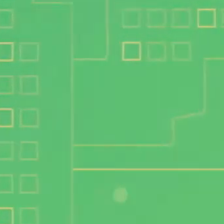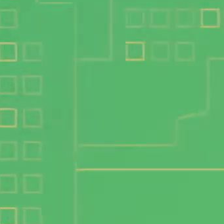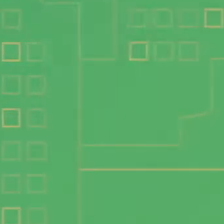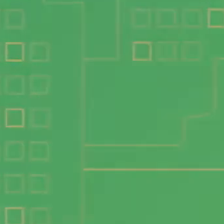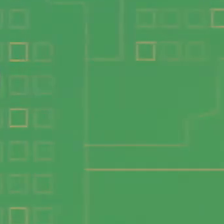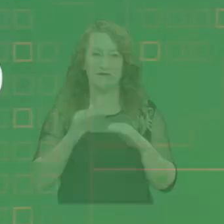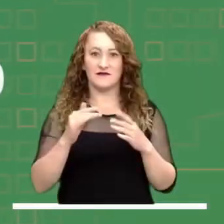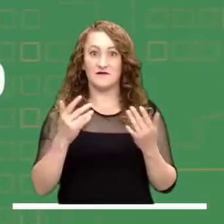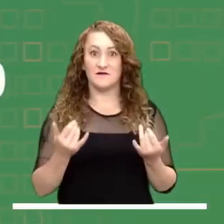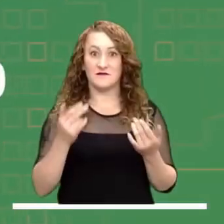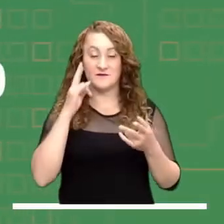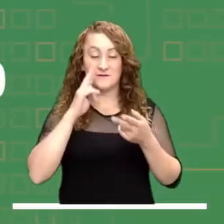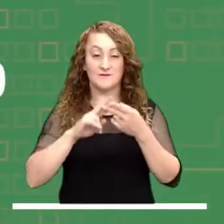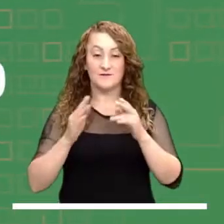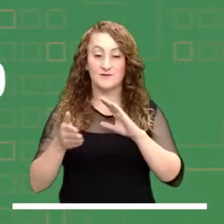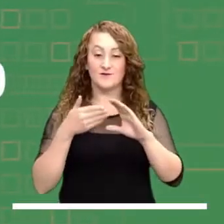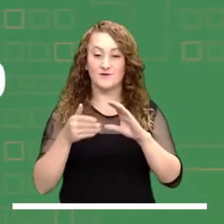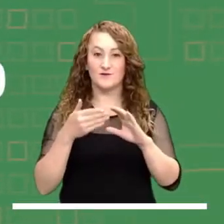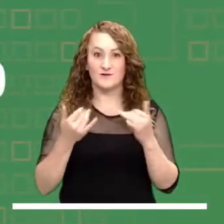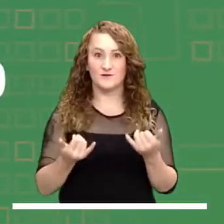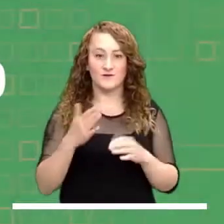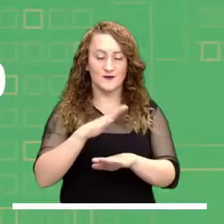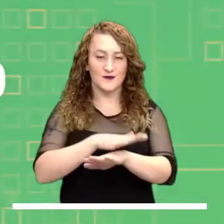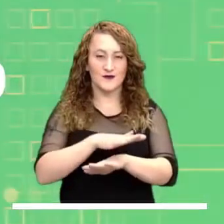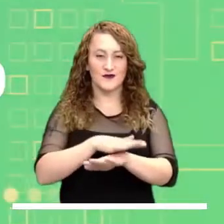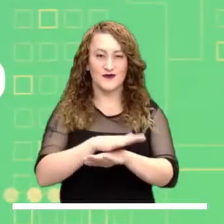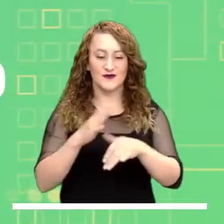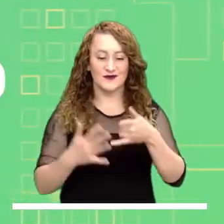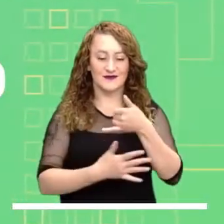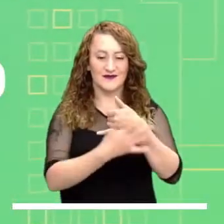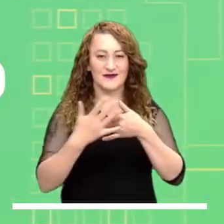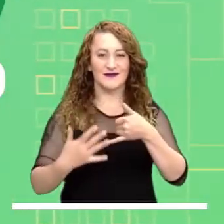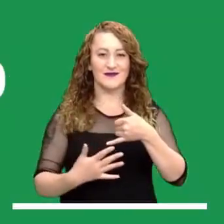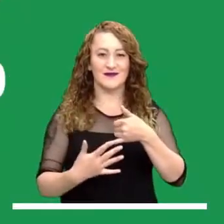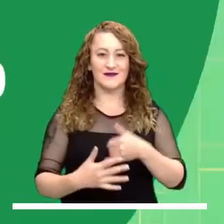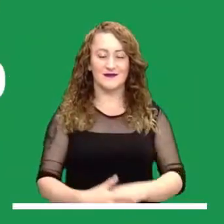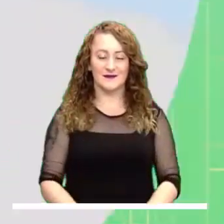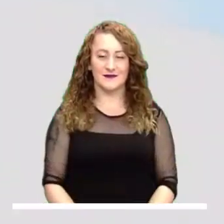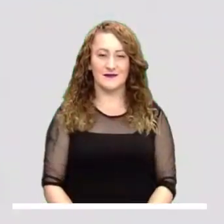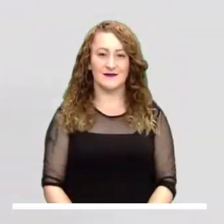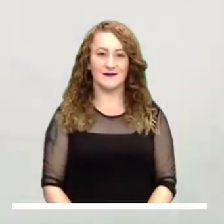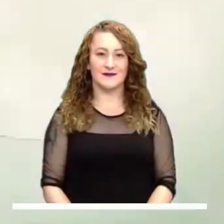Ahora los invitamos a conocer las condiciones meteorológicas de la tarde de hoy en el país.